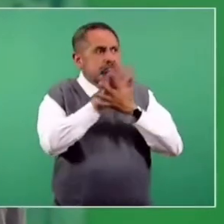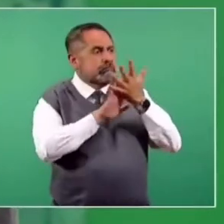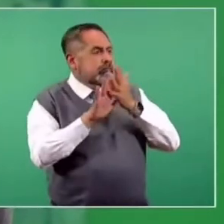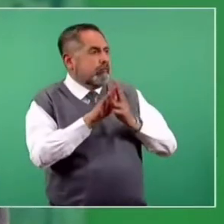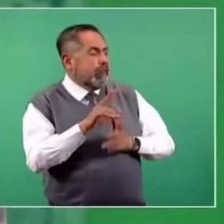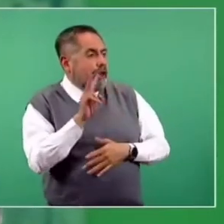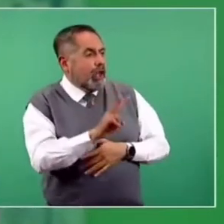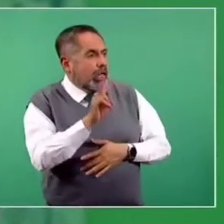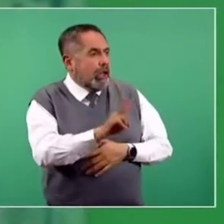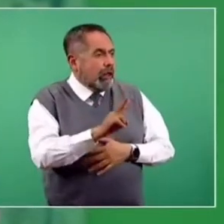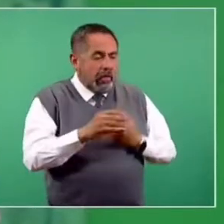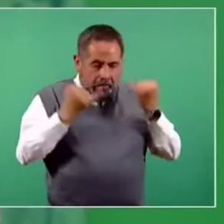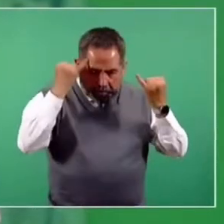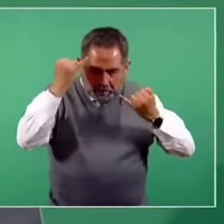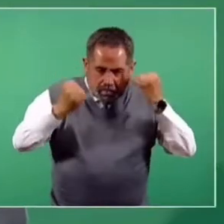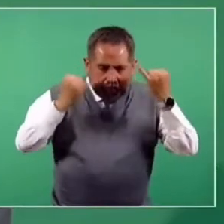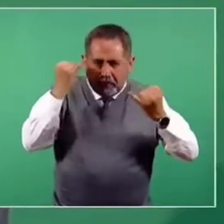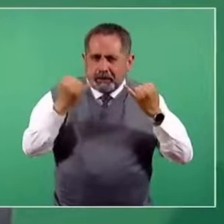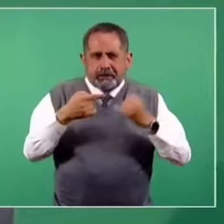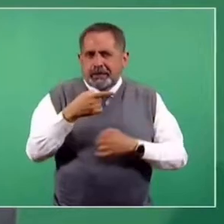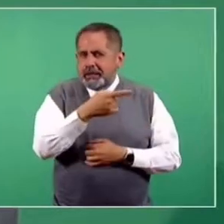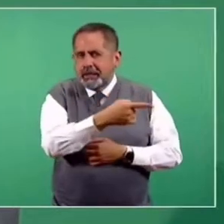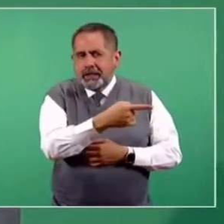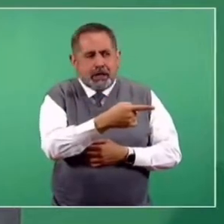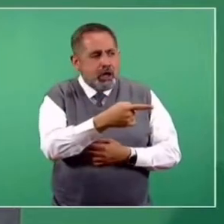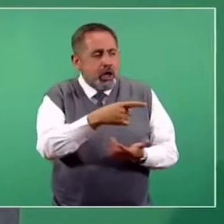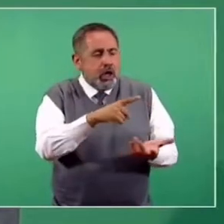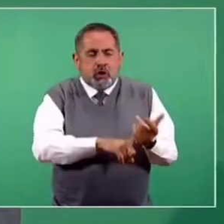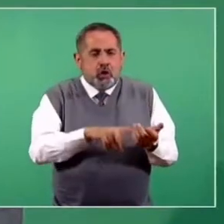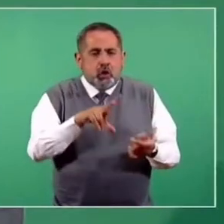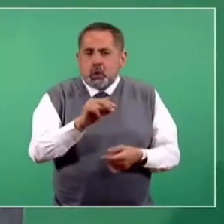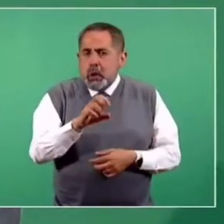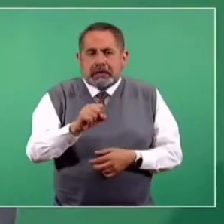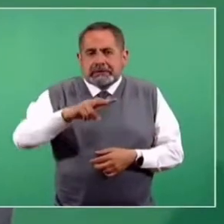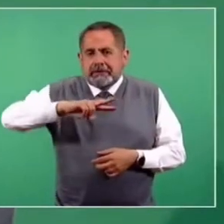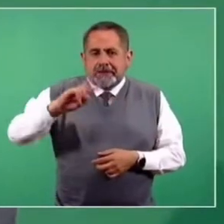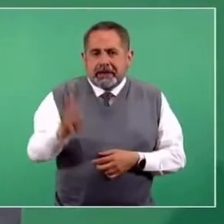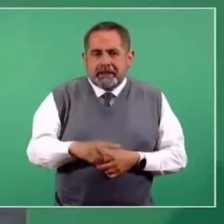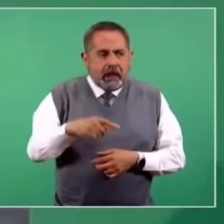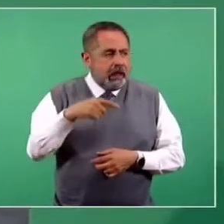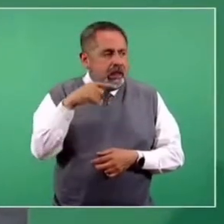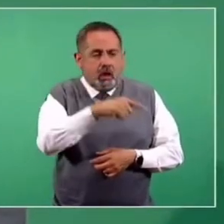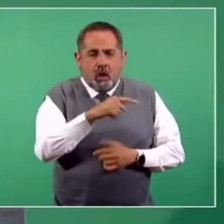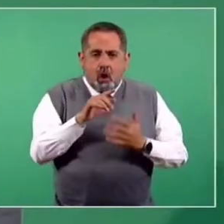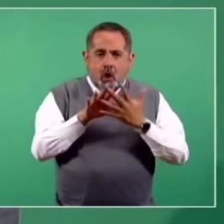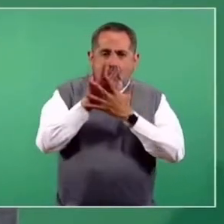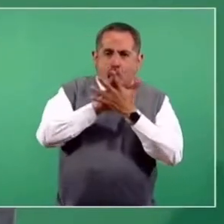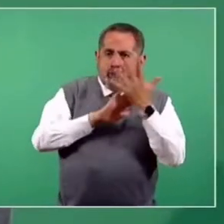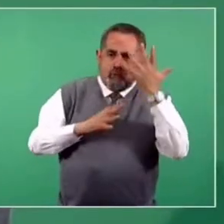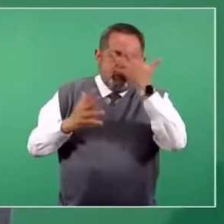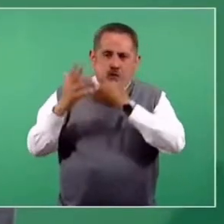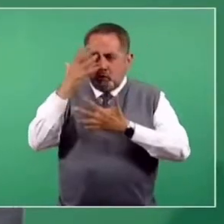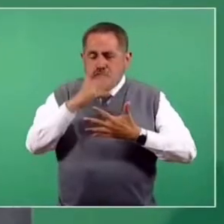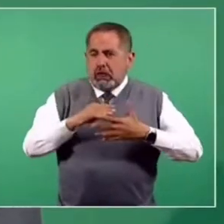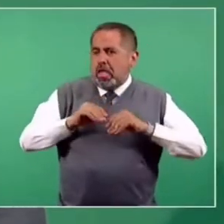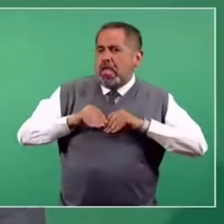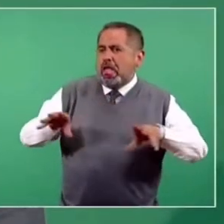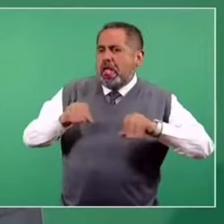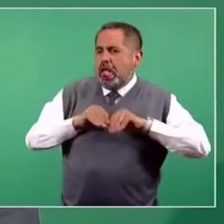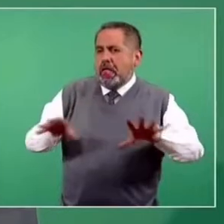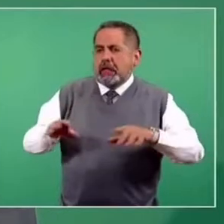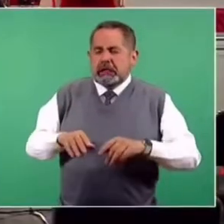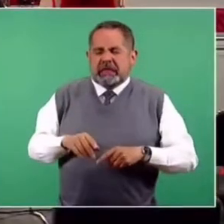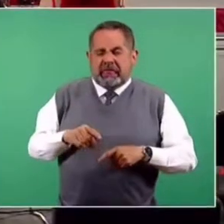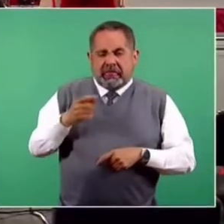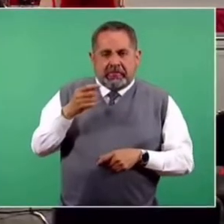ideas que no tienen verdad, ideas que son confusas, ideas que infunden miedo, ideas